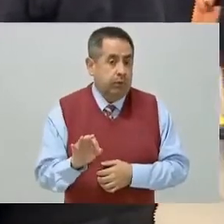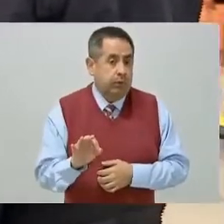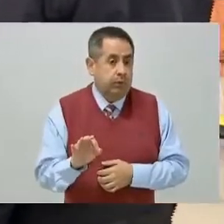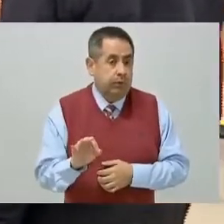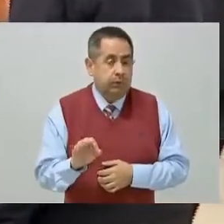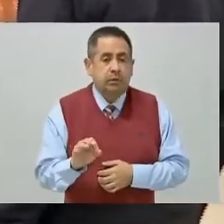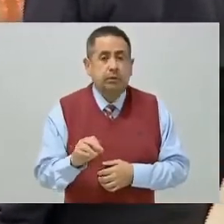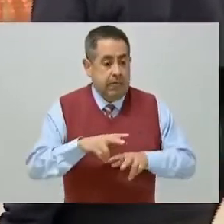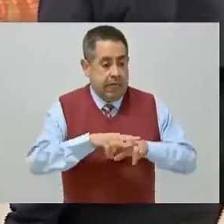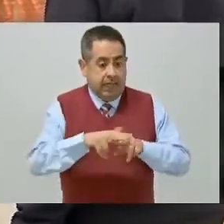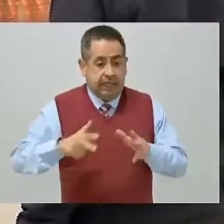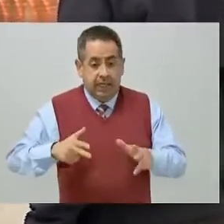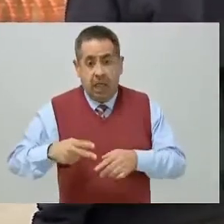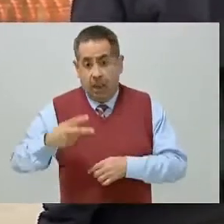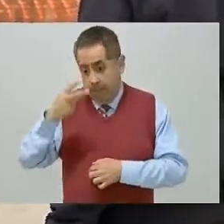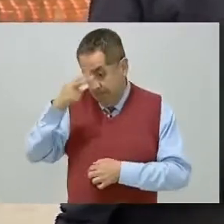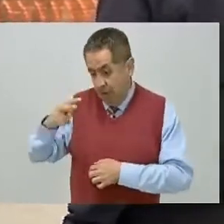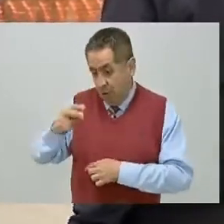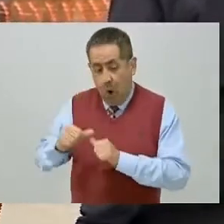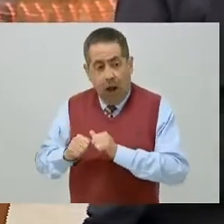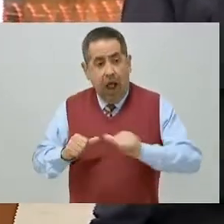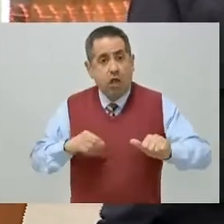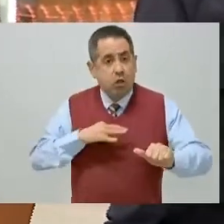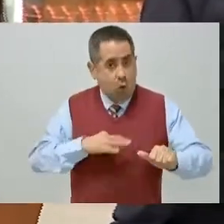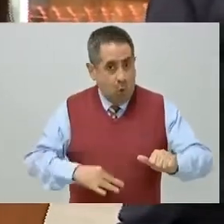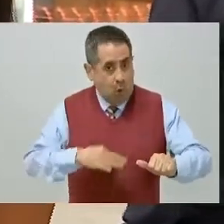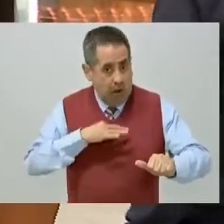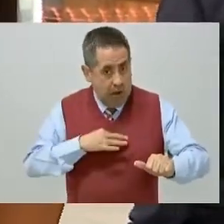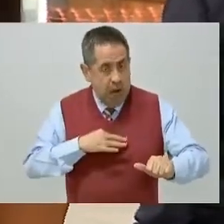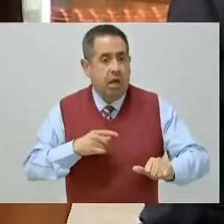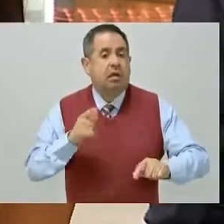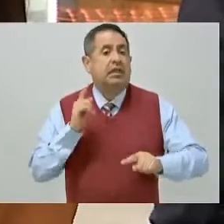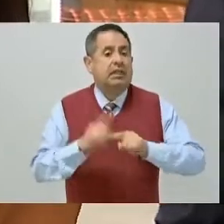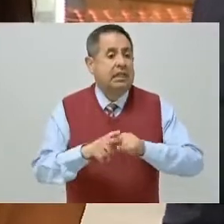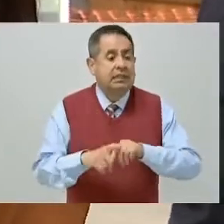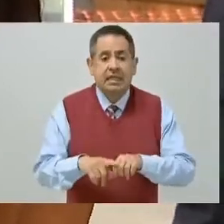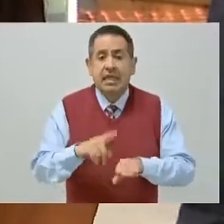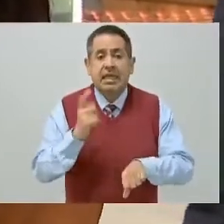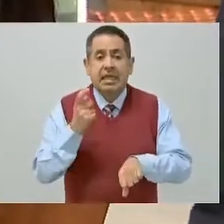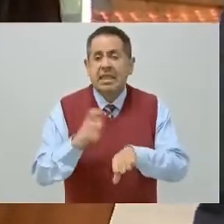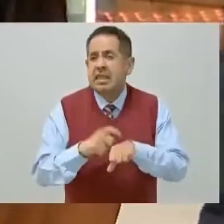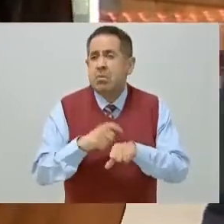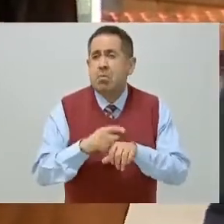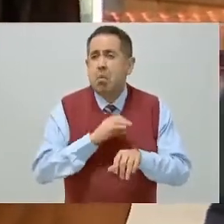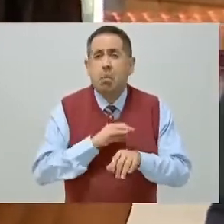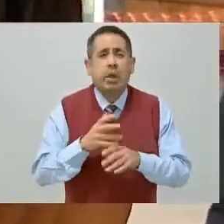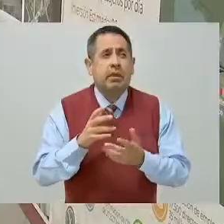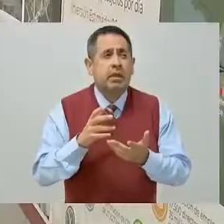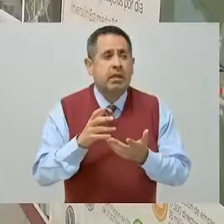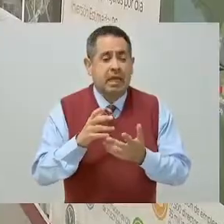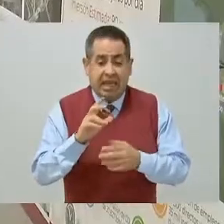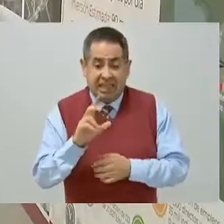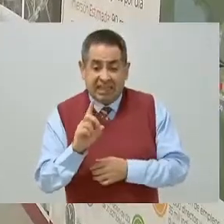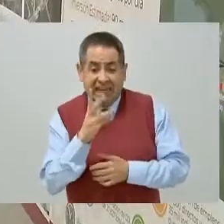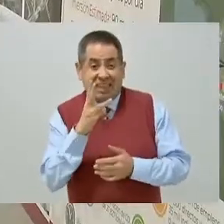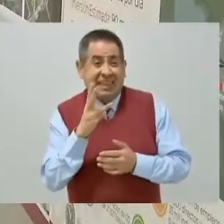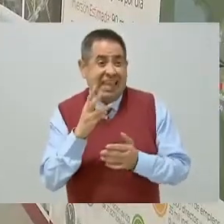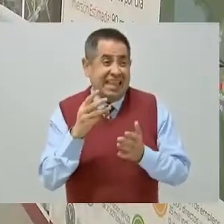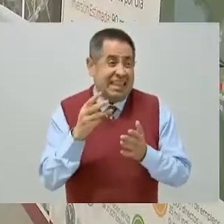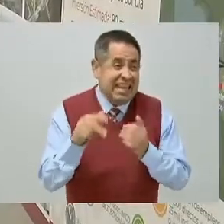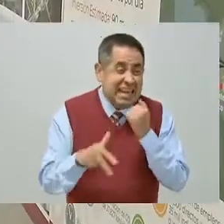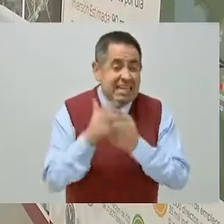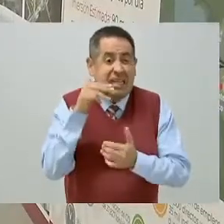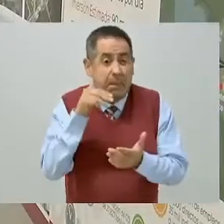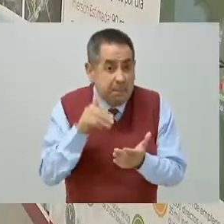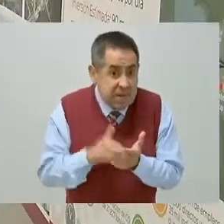El Tren México-Toluca va a permitir una reducción de alrededor de 13 mil vehículos diarios entre